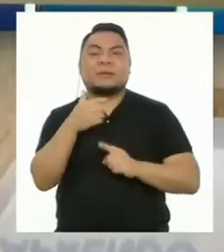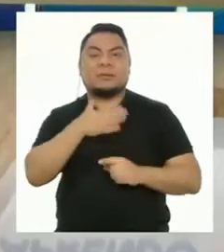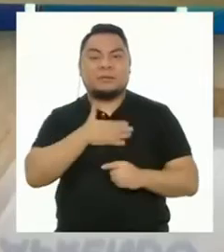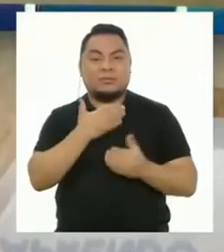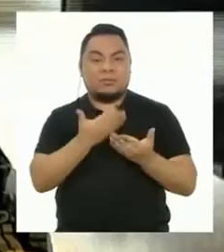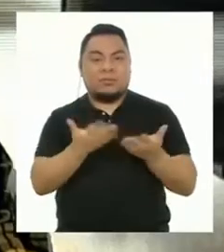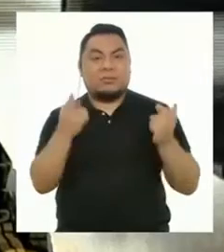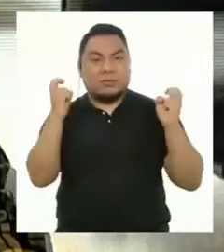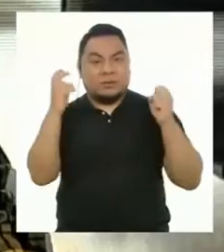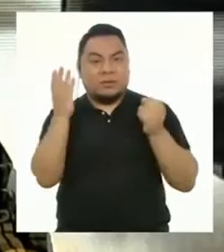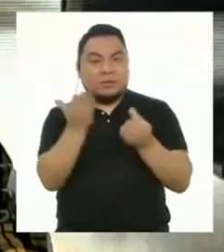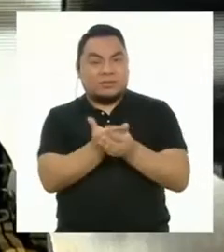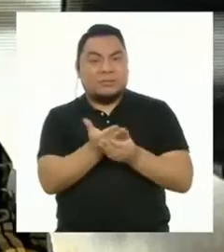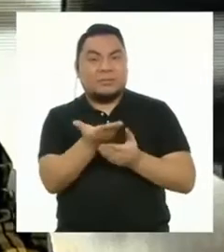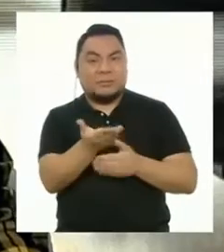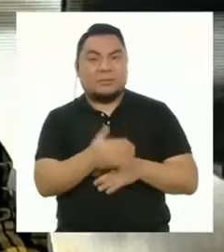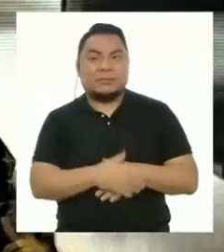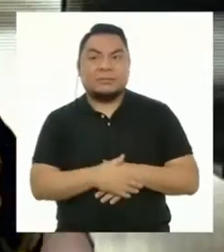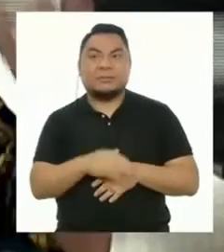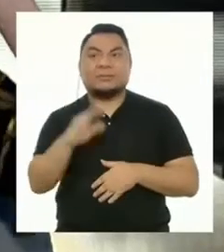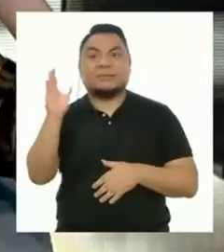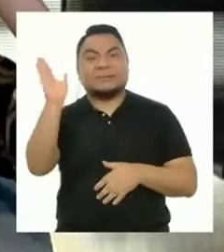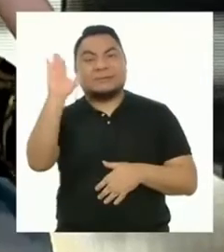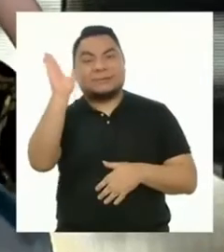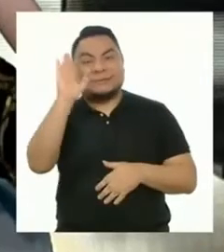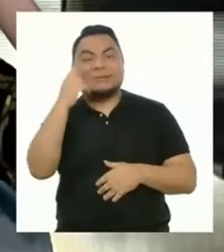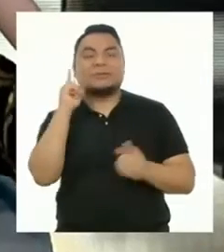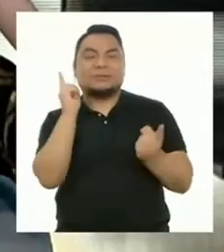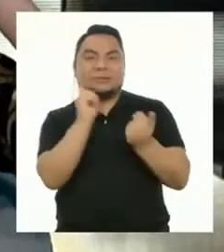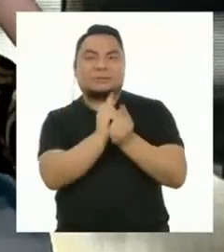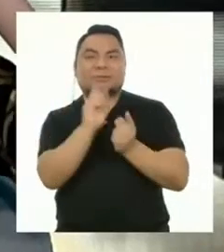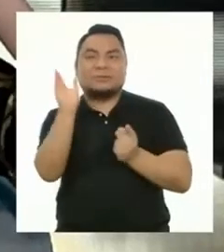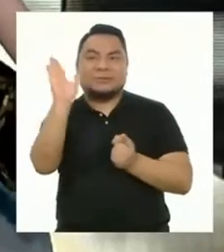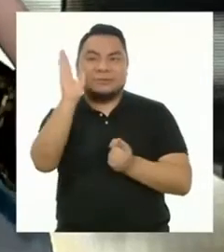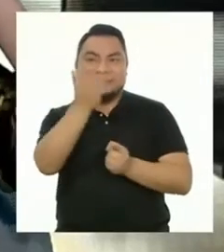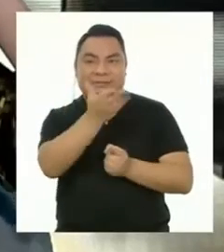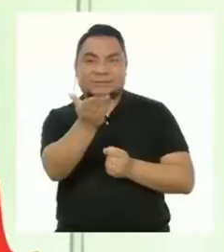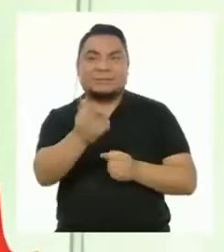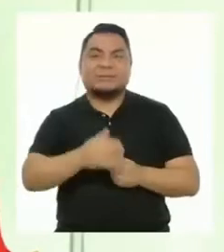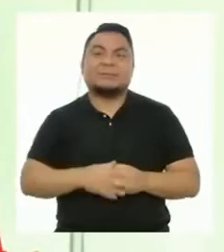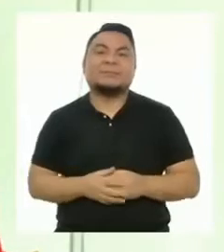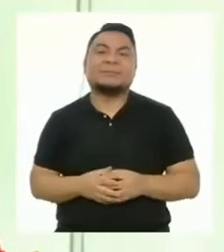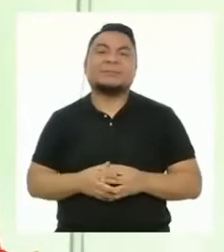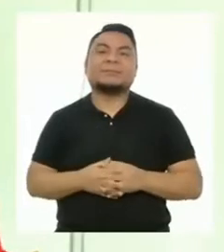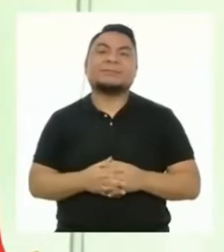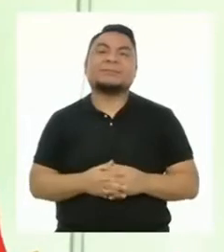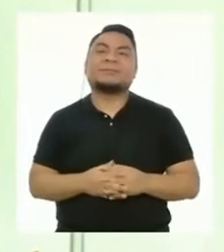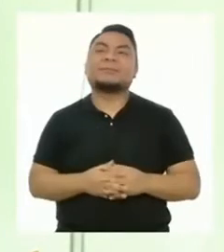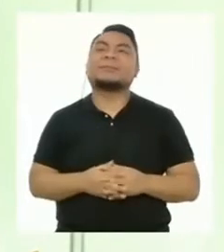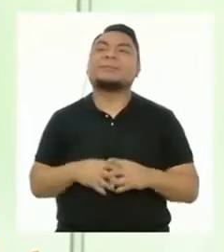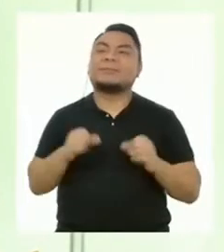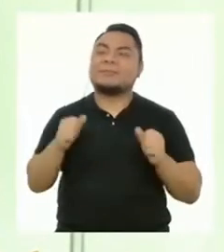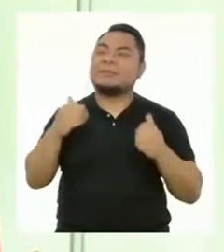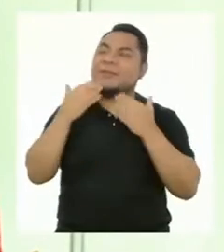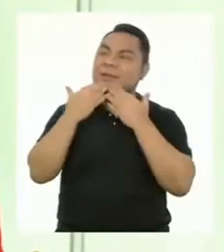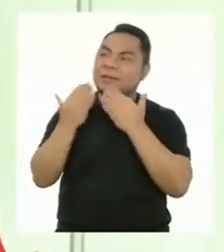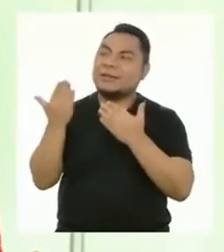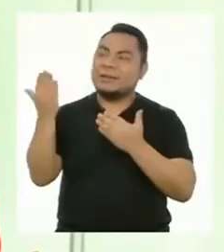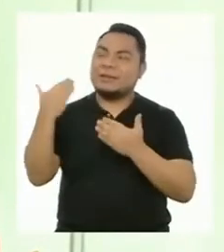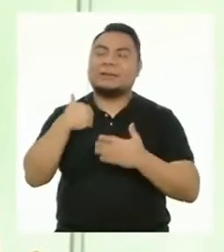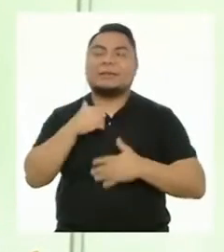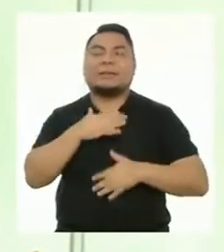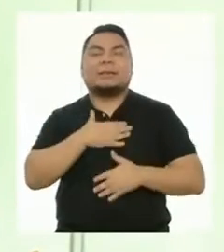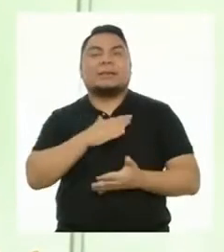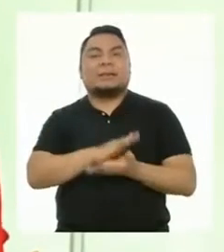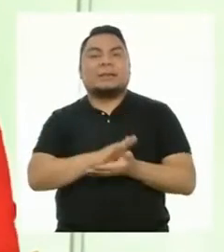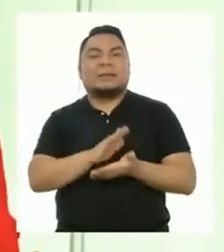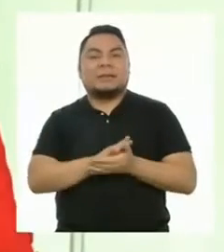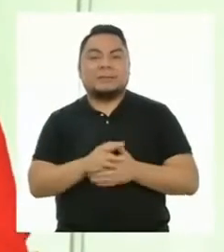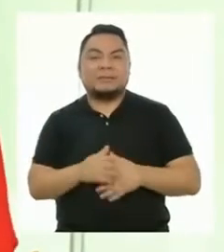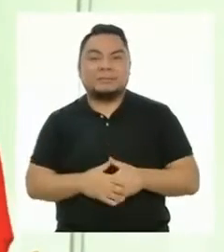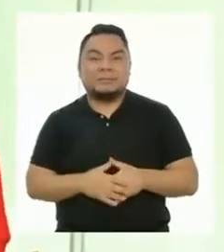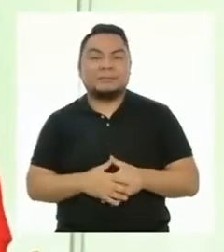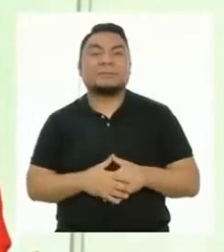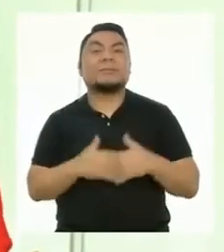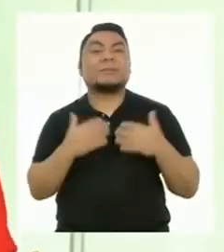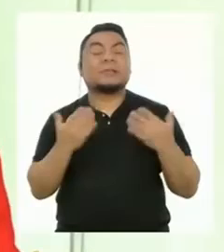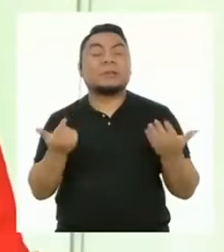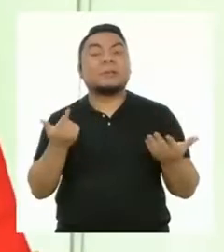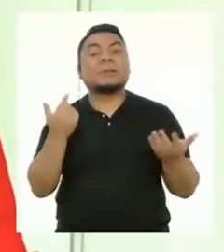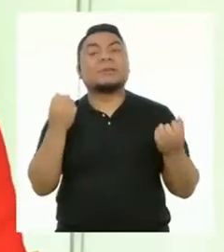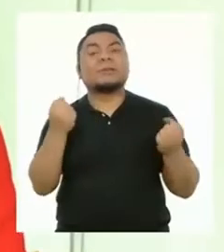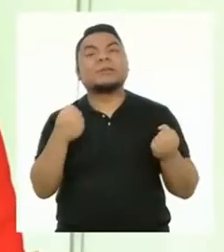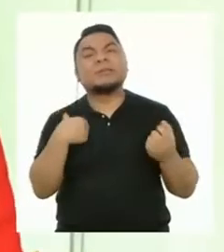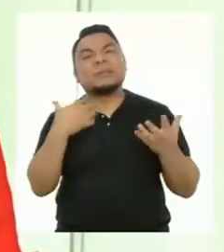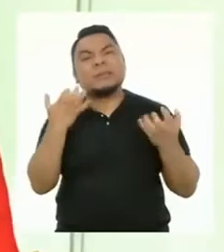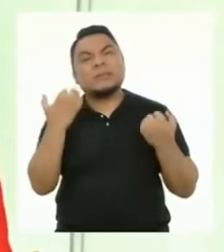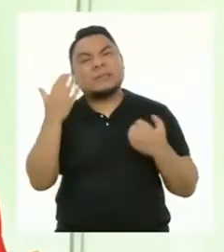nuestros productos. ¡Nos vemos, Miluska! ¡Chao, chicas y chicos! ¡Uf! Gracias por tranquilizarme, amigo. Ahora